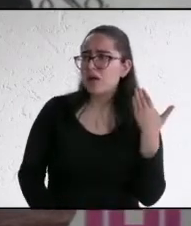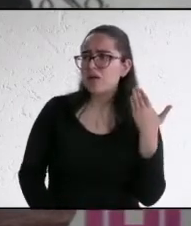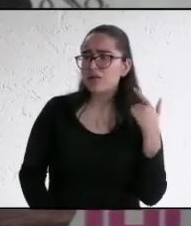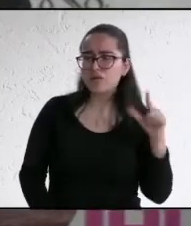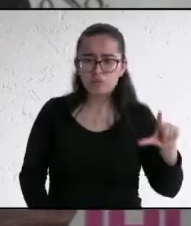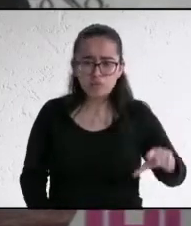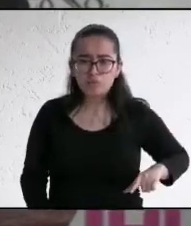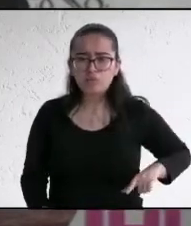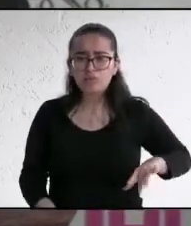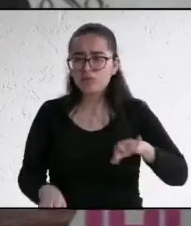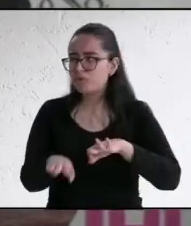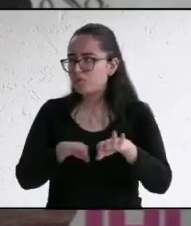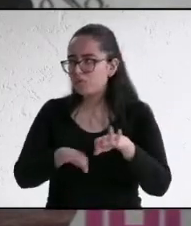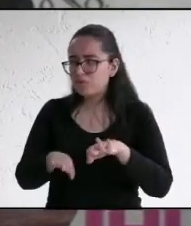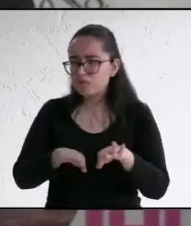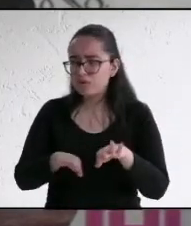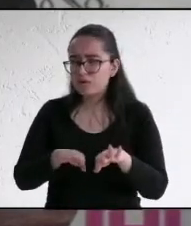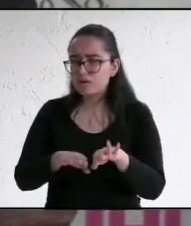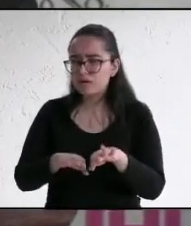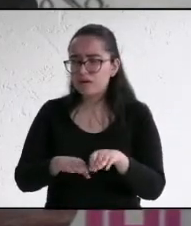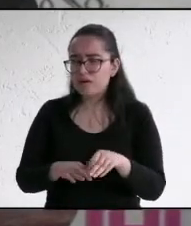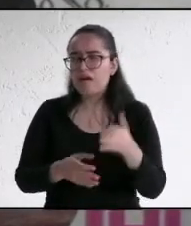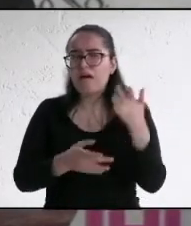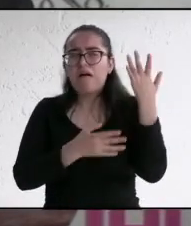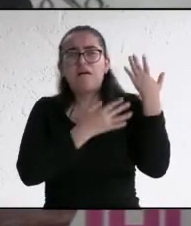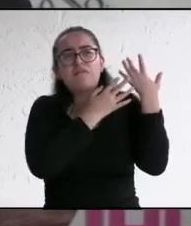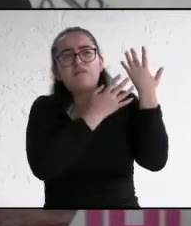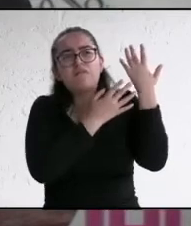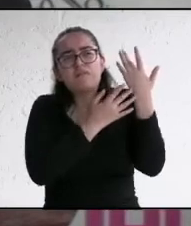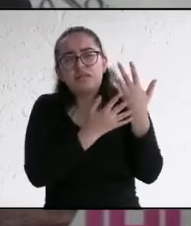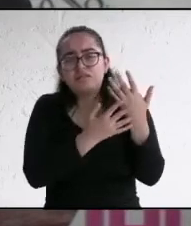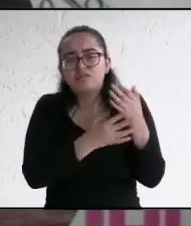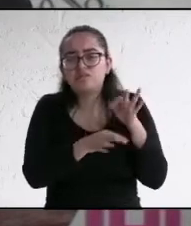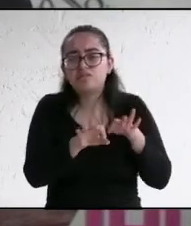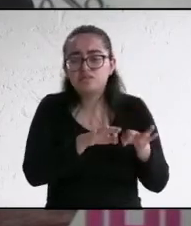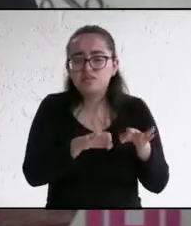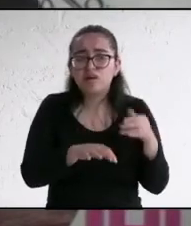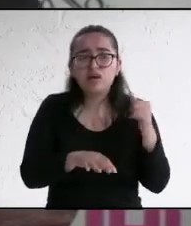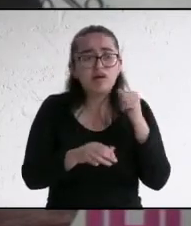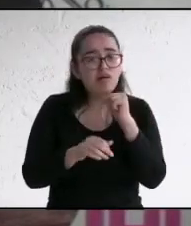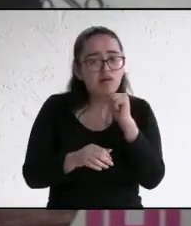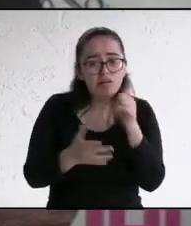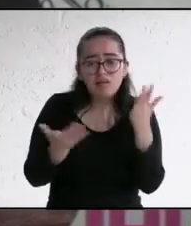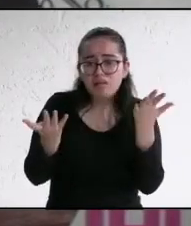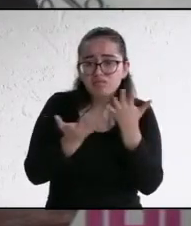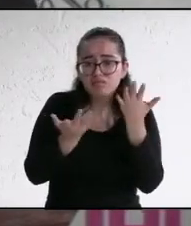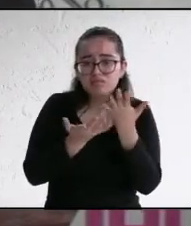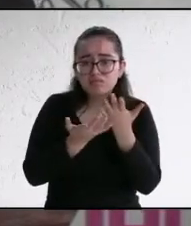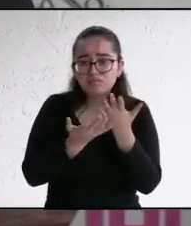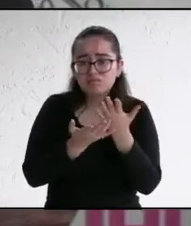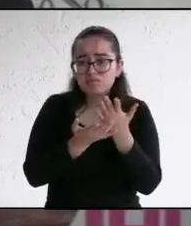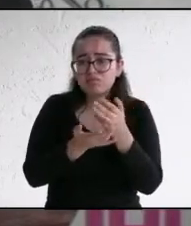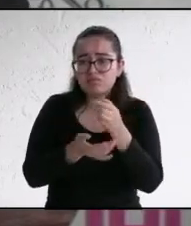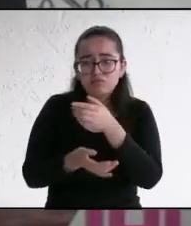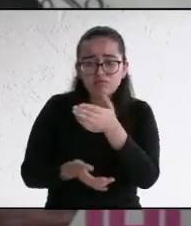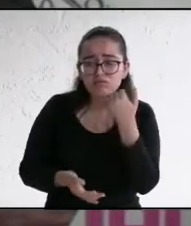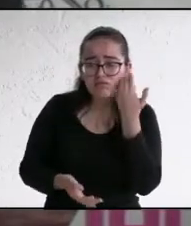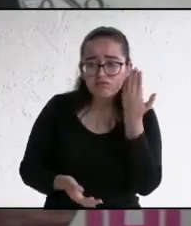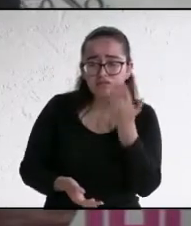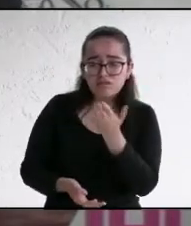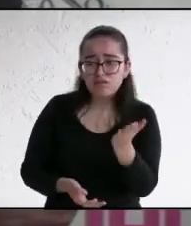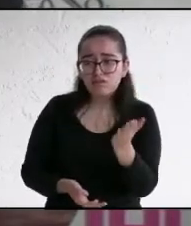plantearnos una situación que ya pudo haber empezado desde hace tiempo, cuando no han hecho nada y ahora quieren venir a convencernos a los actopeños.